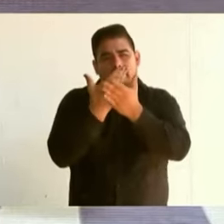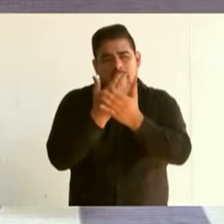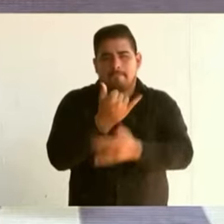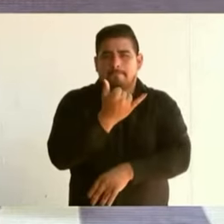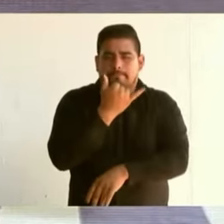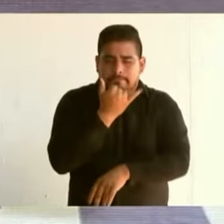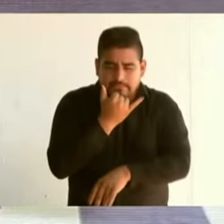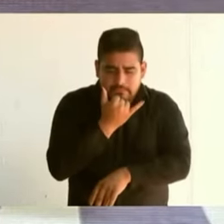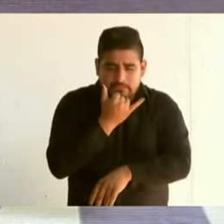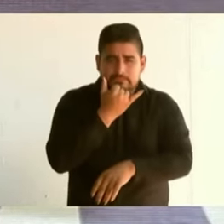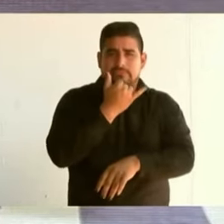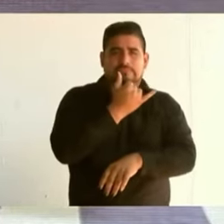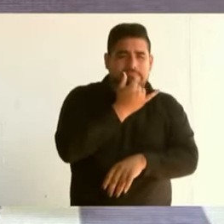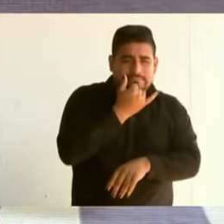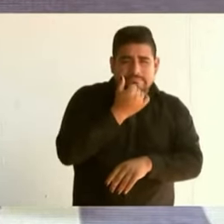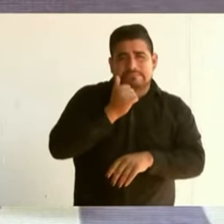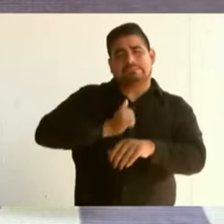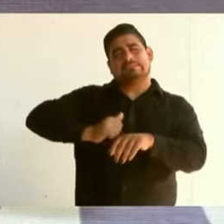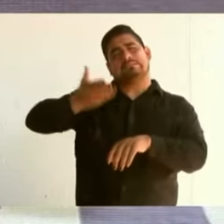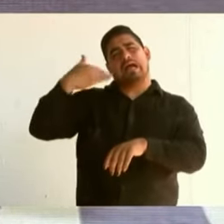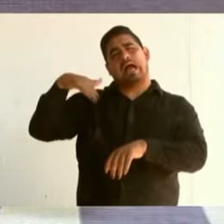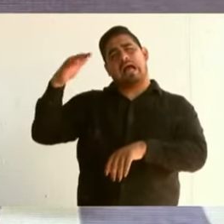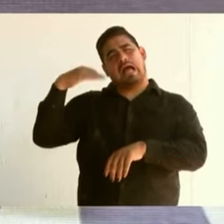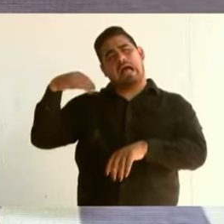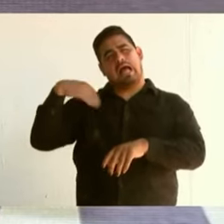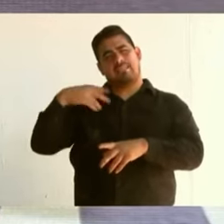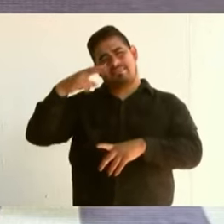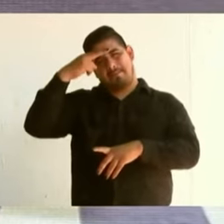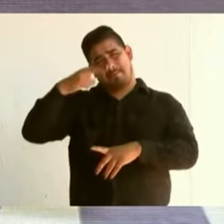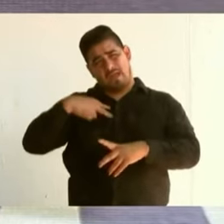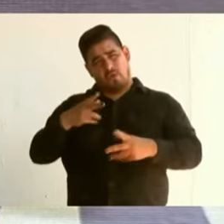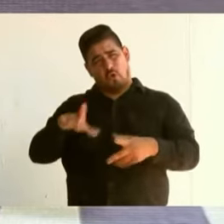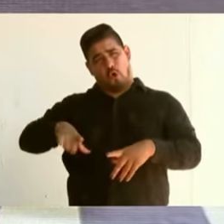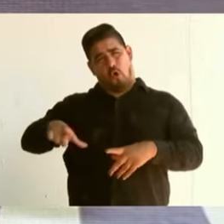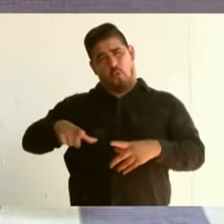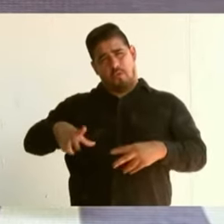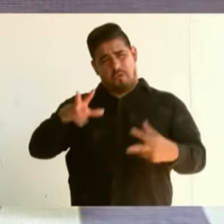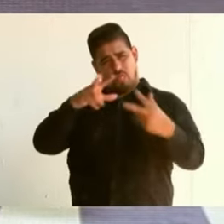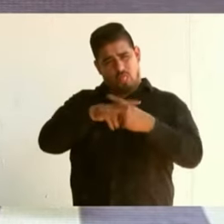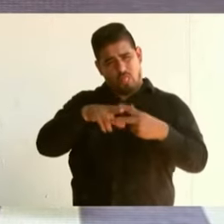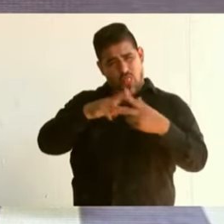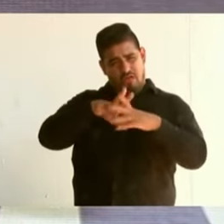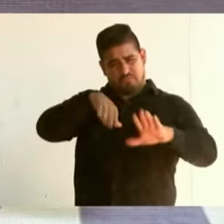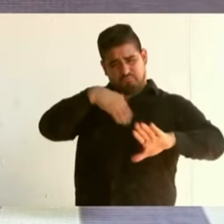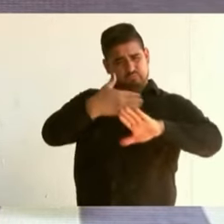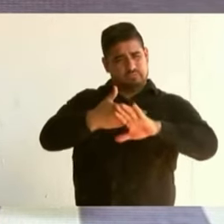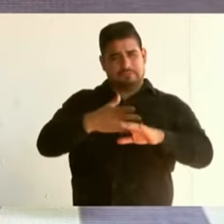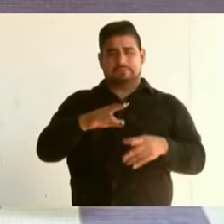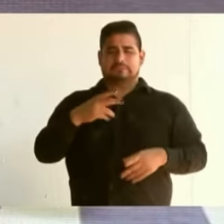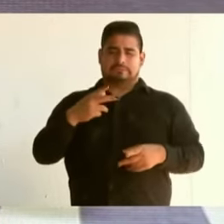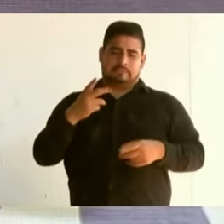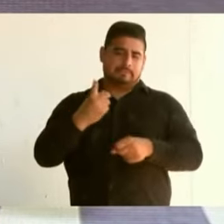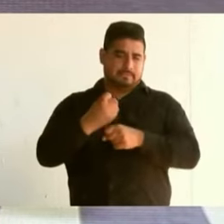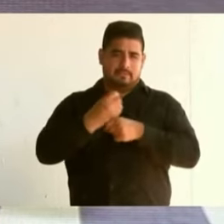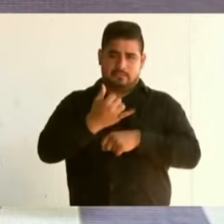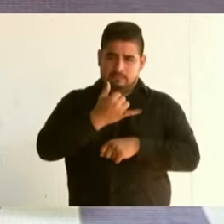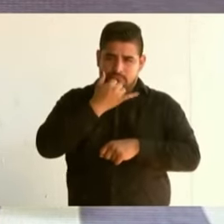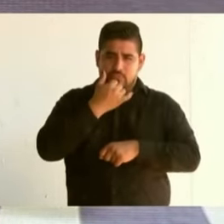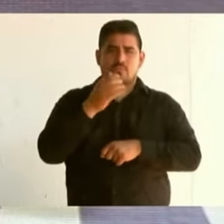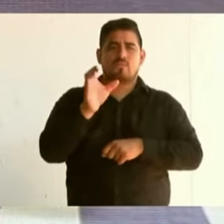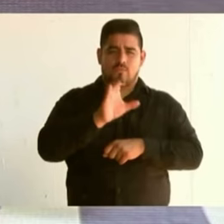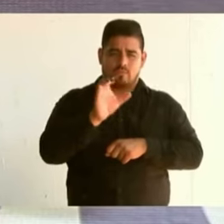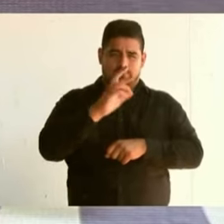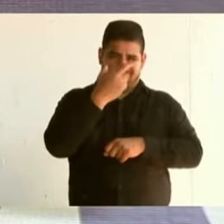Un perdón por los crímenes de Estado que se cometieron contra sus antepasados, sobre todo durante el